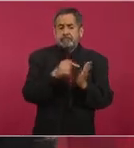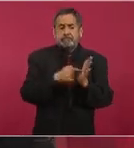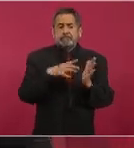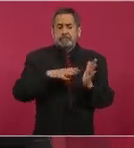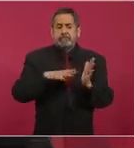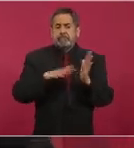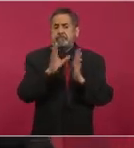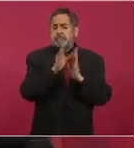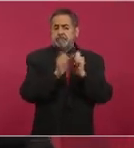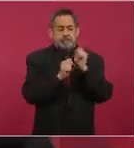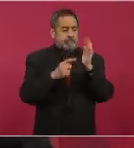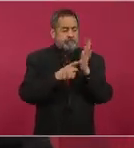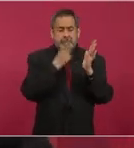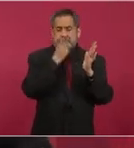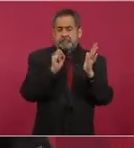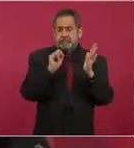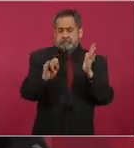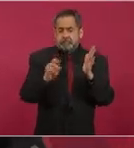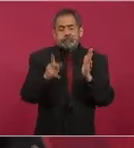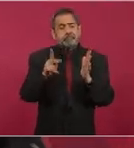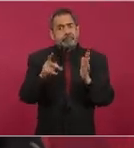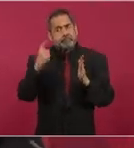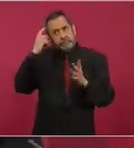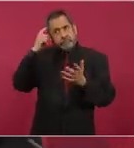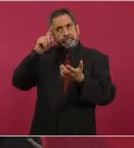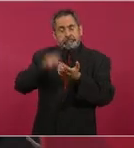pero además tiene que ver con la democracia.